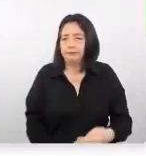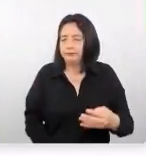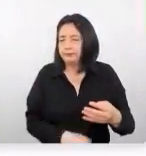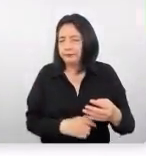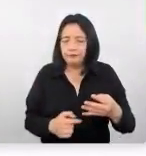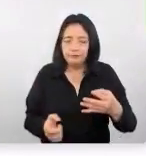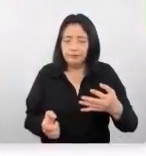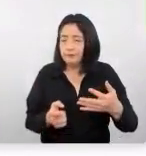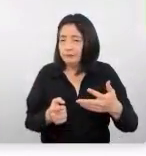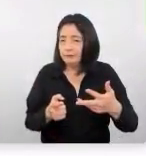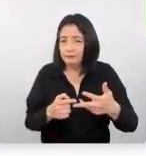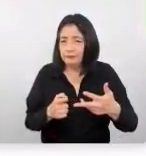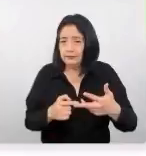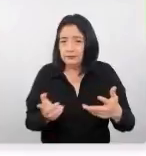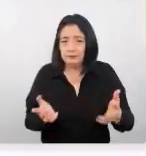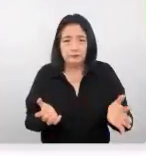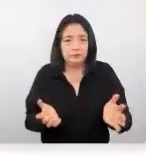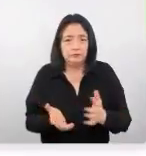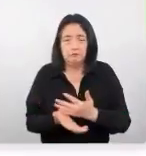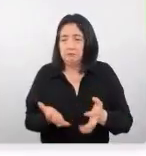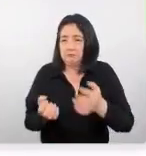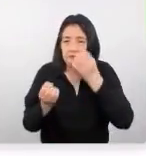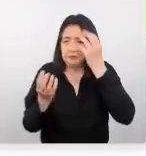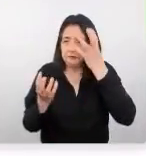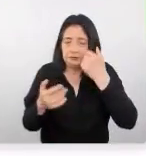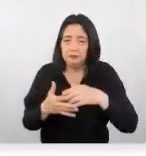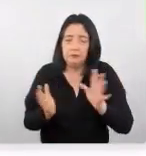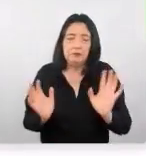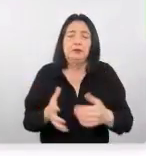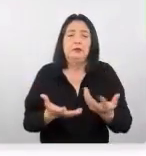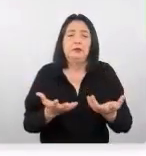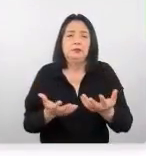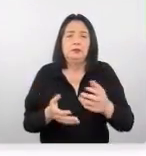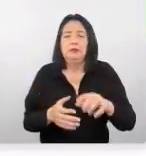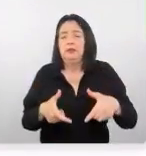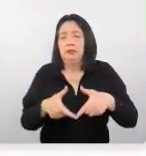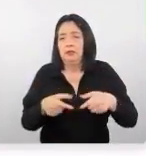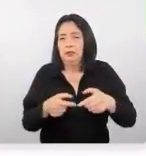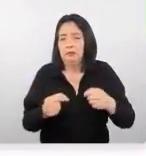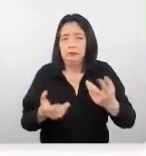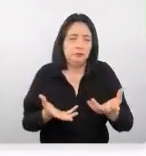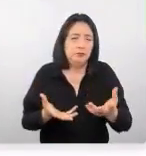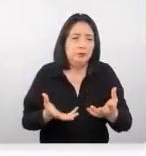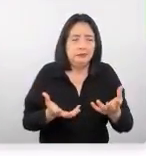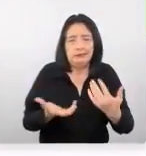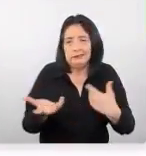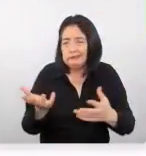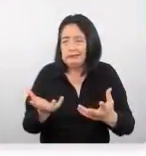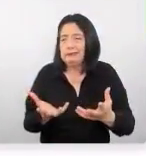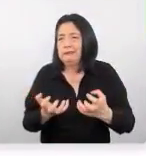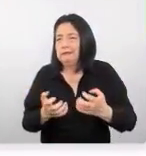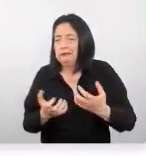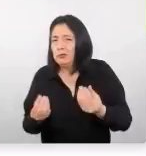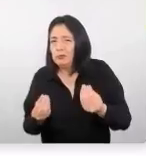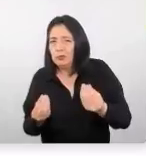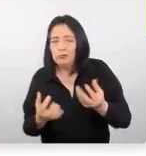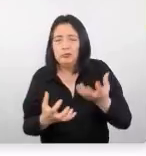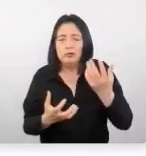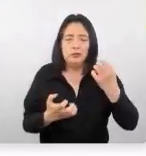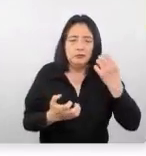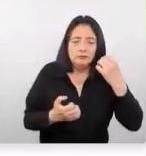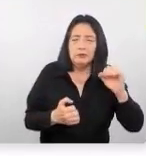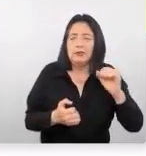en este caso no hemos tenido información desagregada de Japón por intención de viaje pero sabemos por